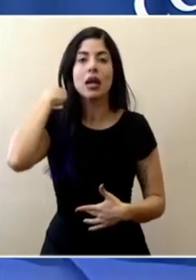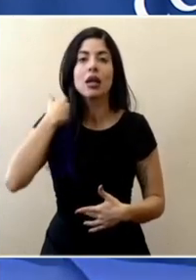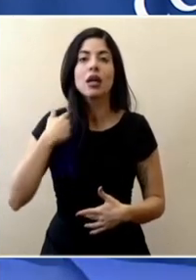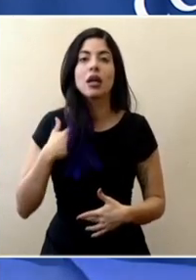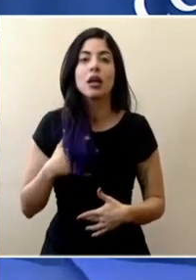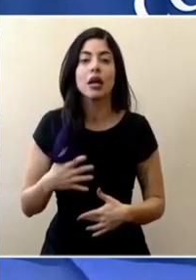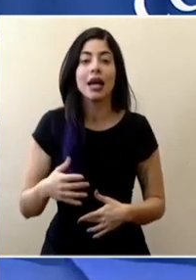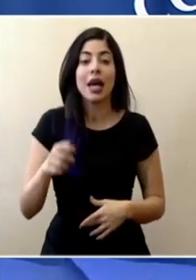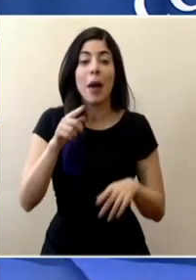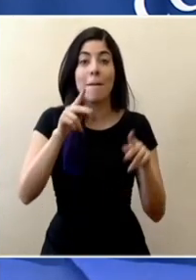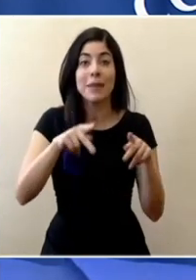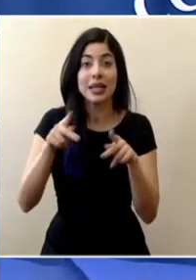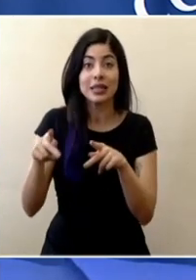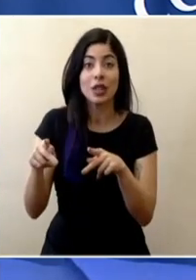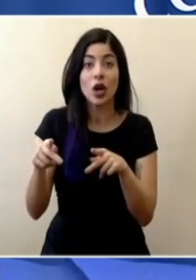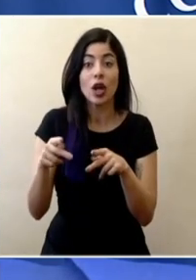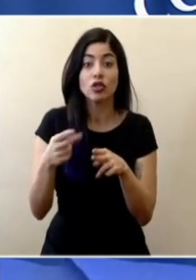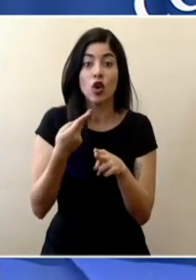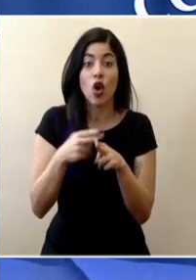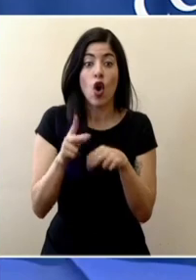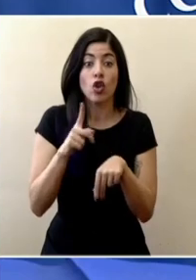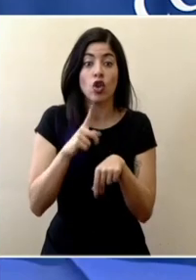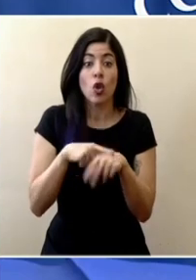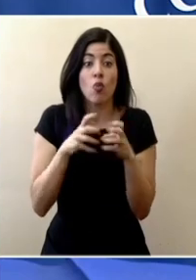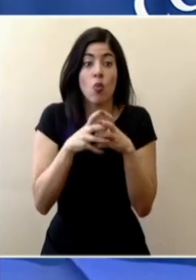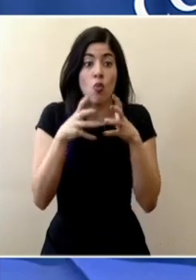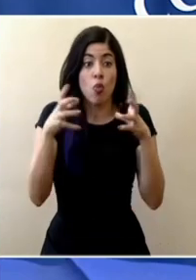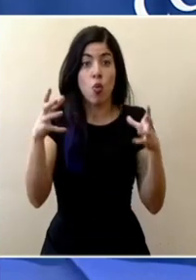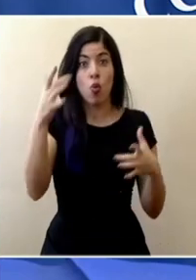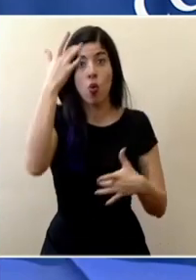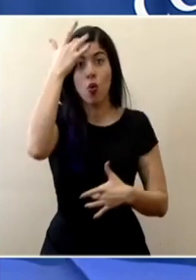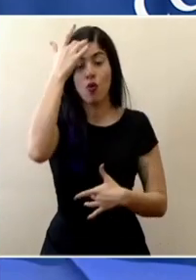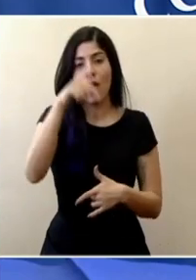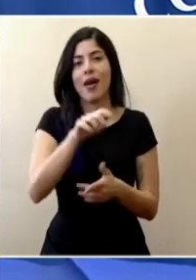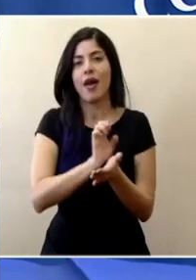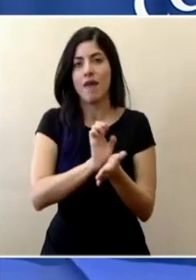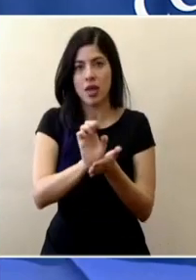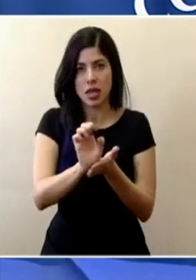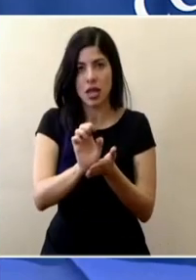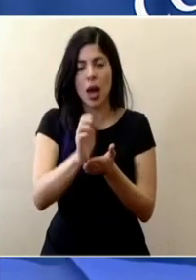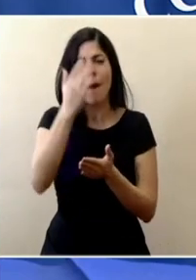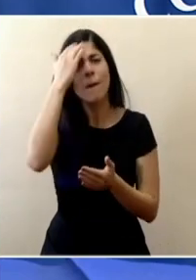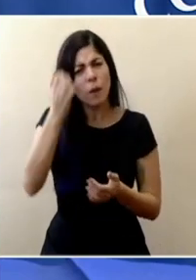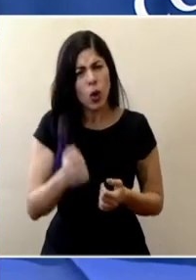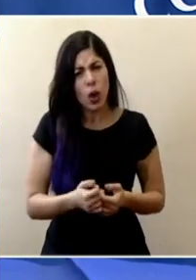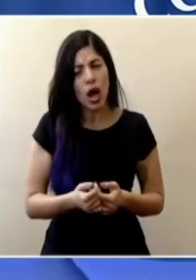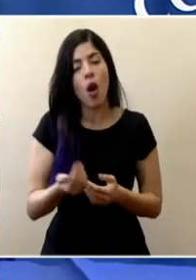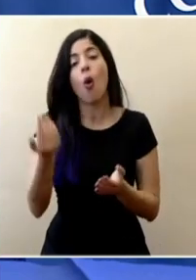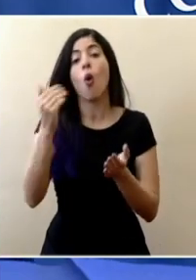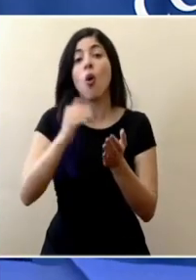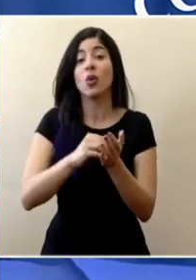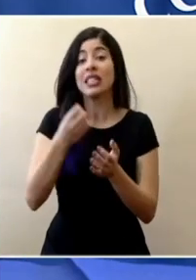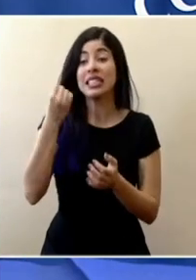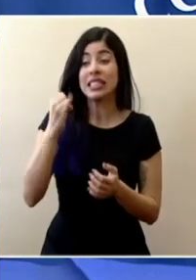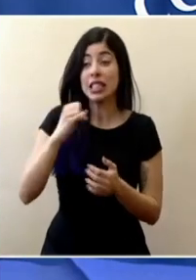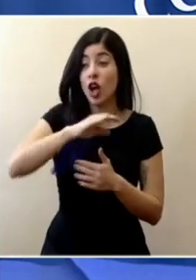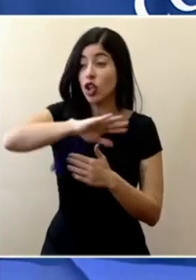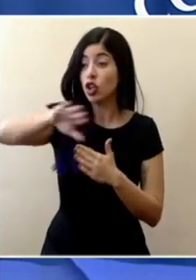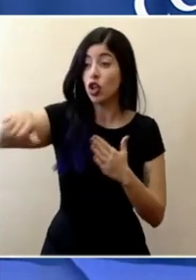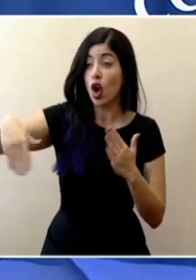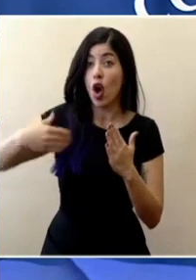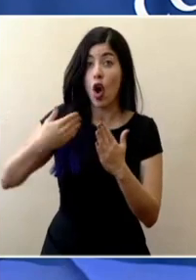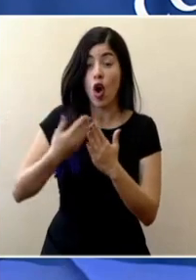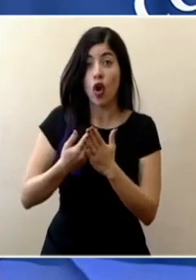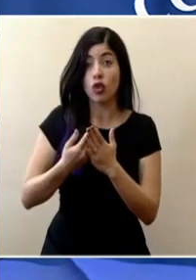en pocas semanas y por eso es porque volvemos al punto si nos enfermamos todos